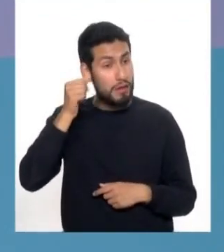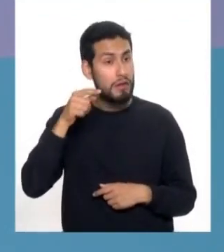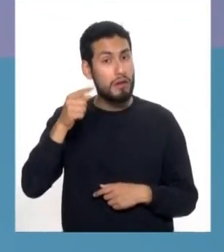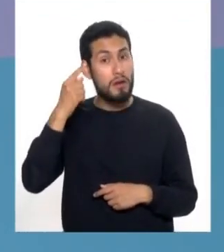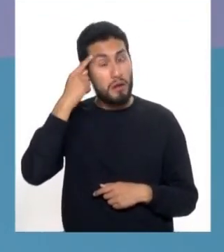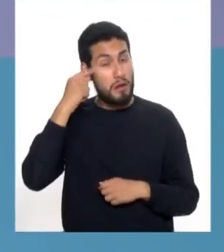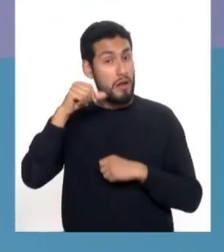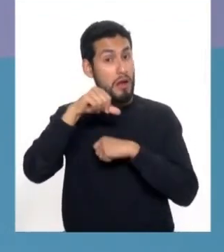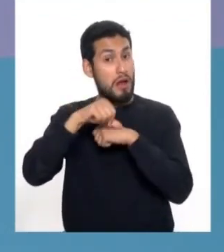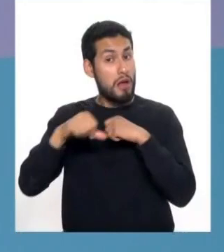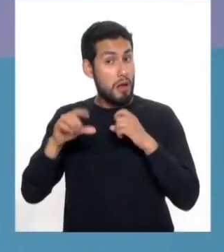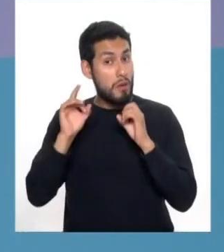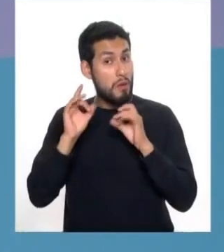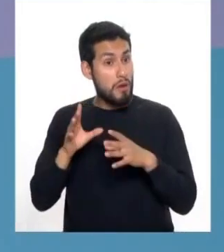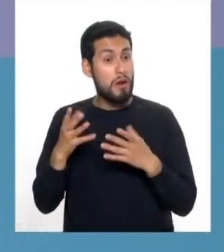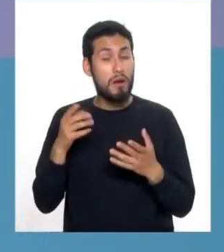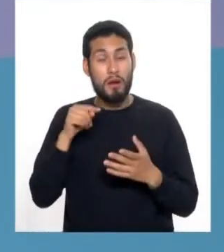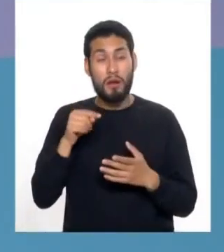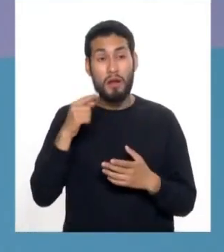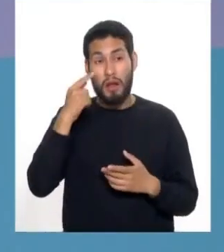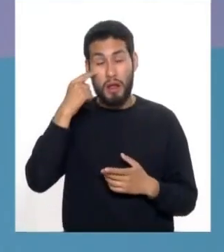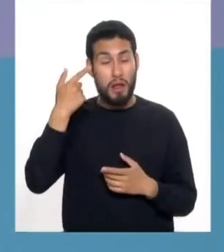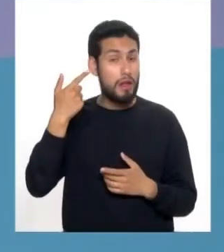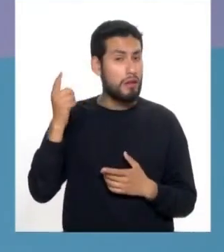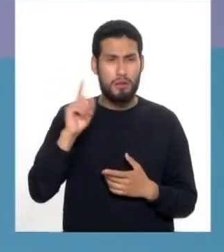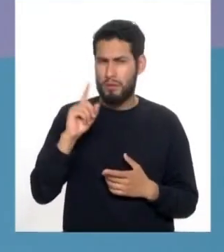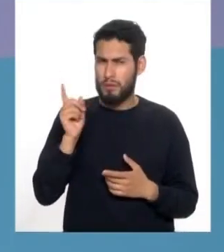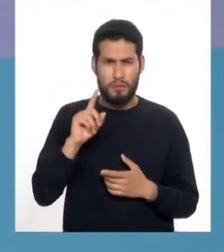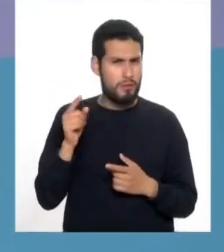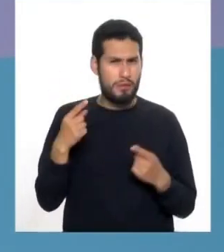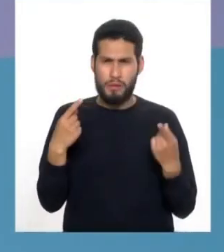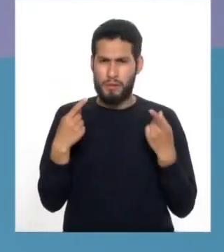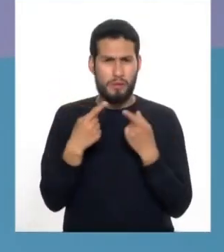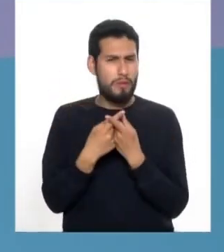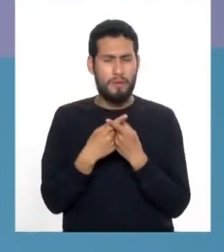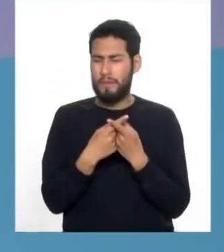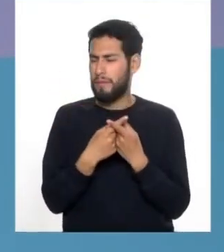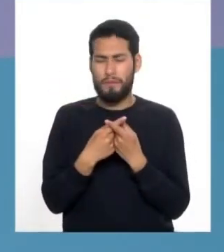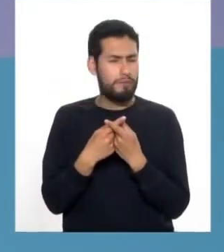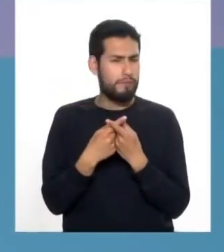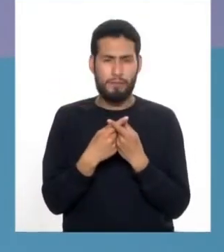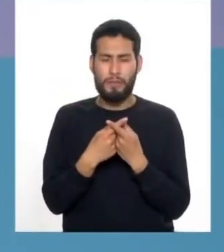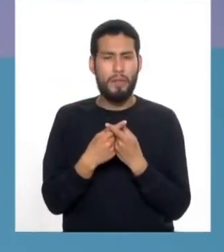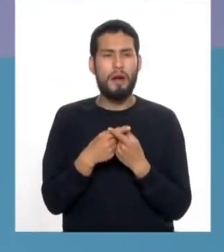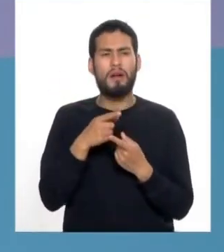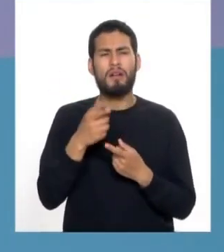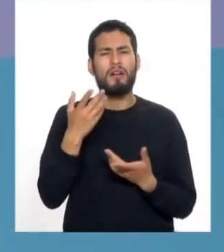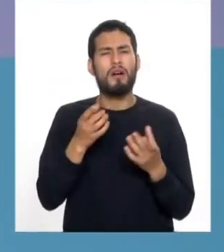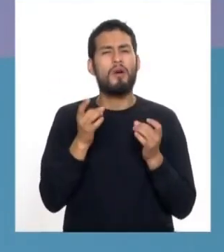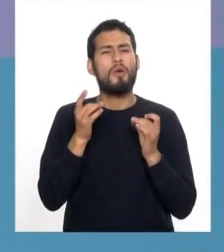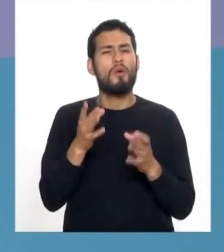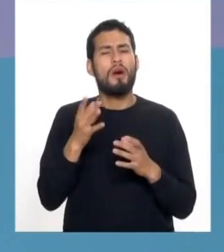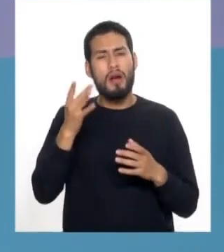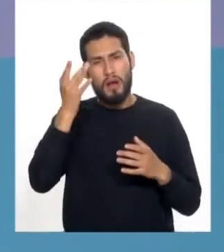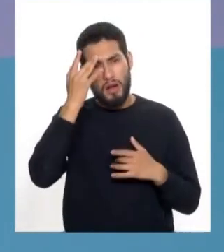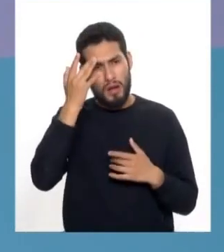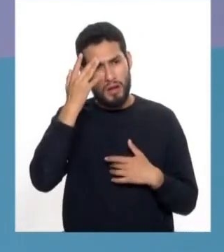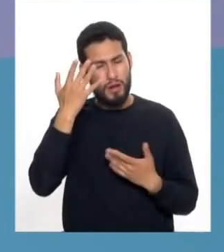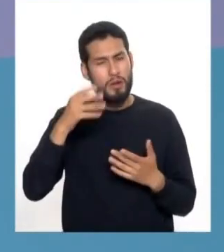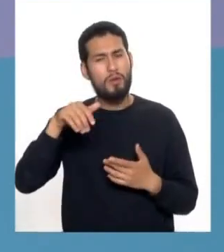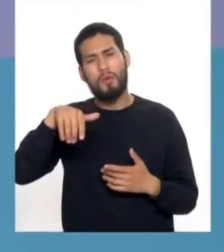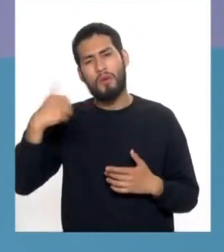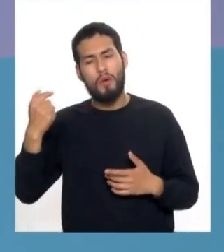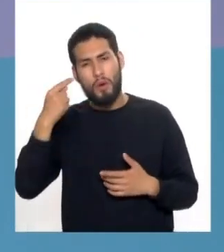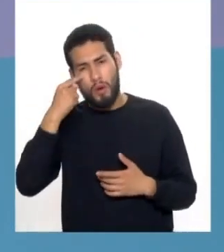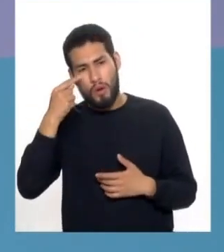cirugía de catarata o a su tratamiento con láser. No tiene ninguna relación. Debe tener una patología externa